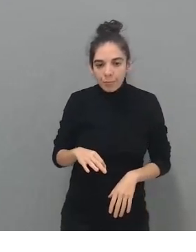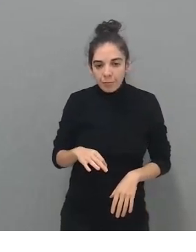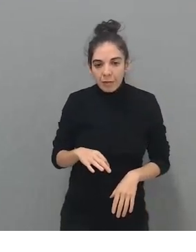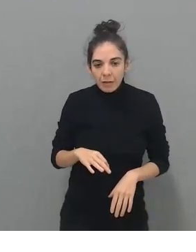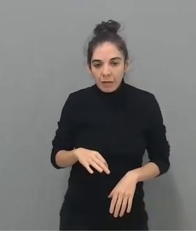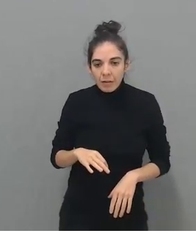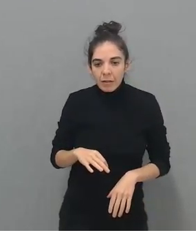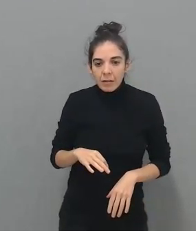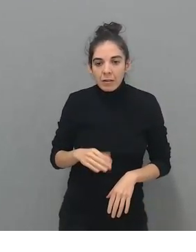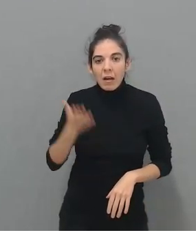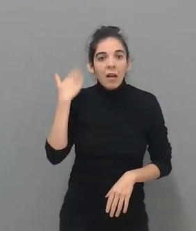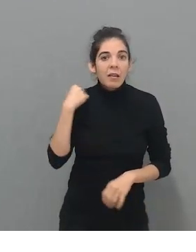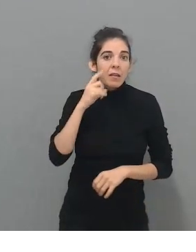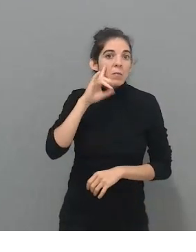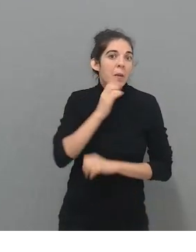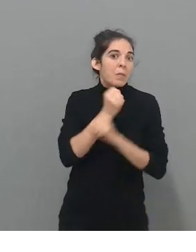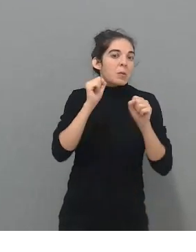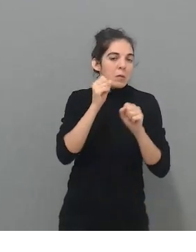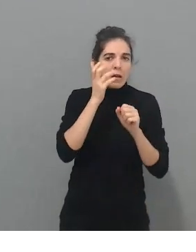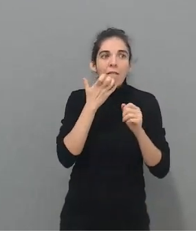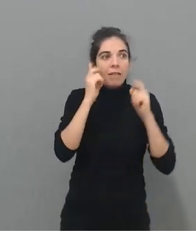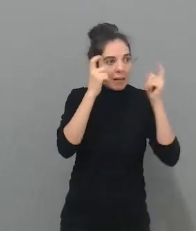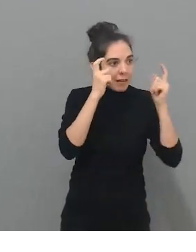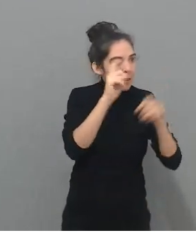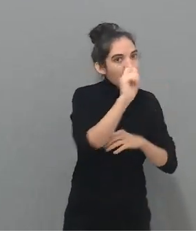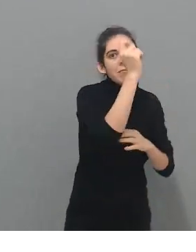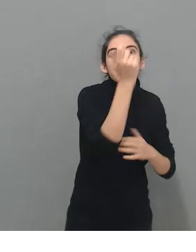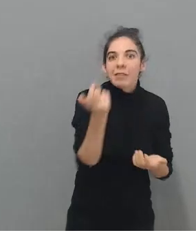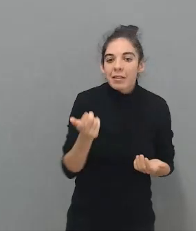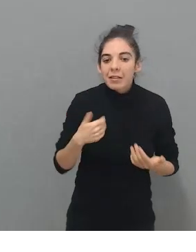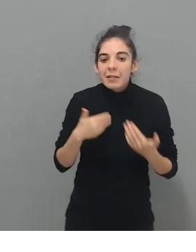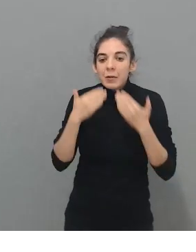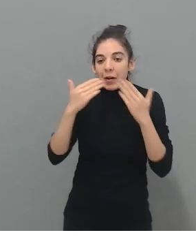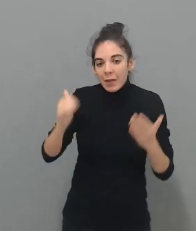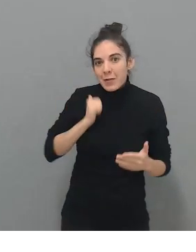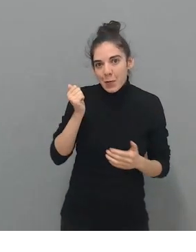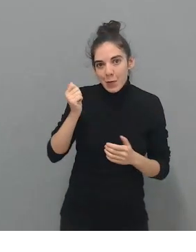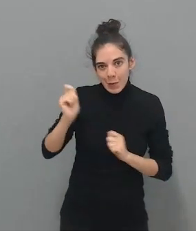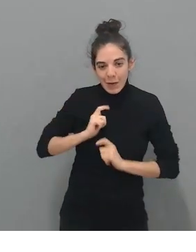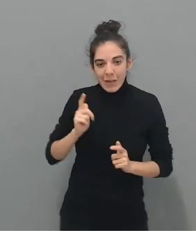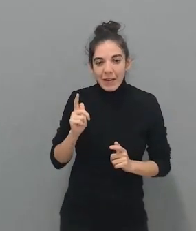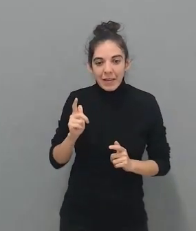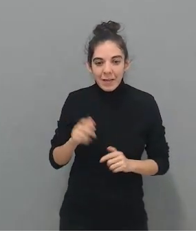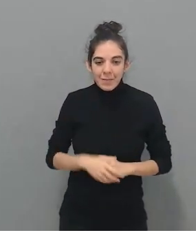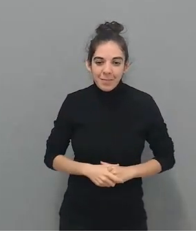aquello que no se intenta. Y bueno, muchas gracias por la oportunidad y por estar siempre ahí.